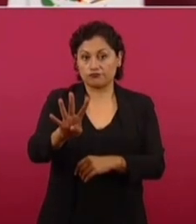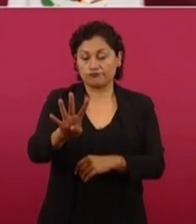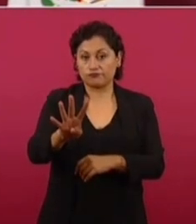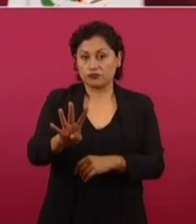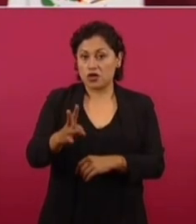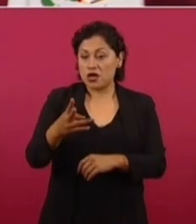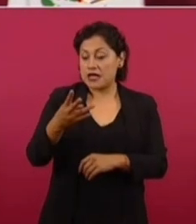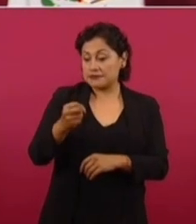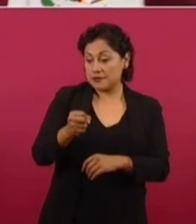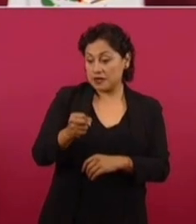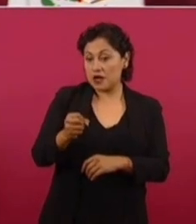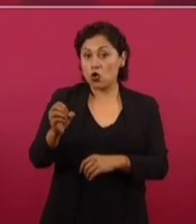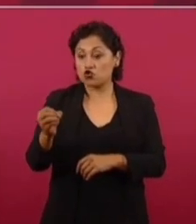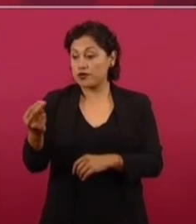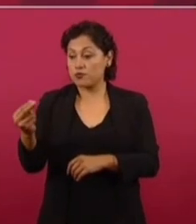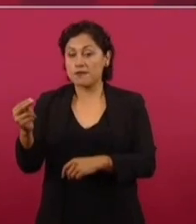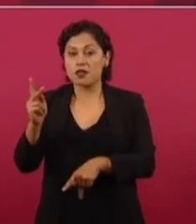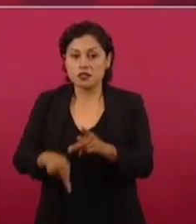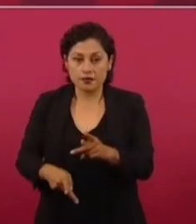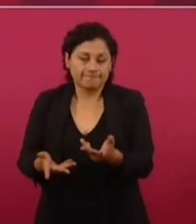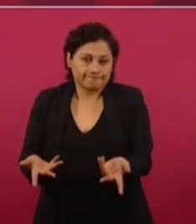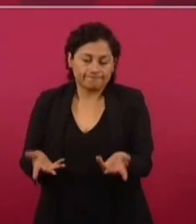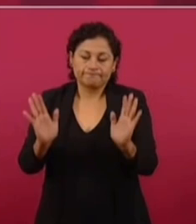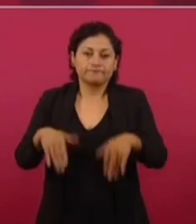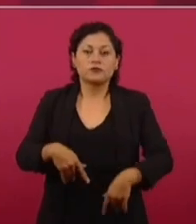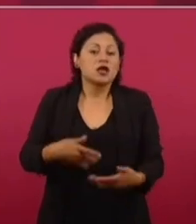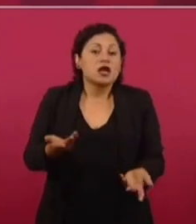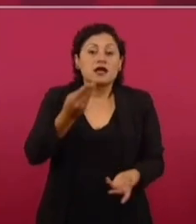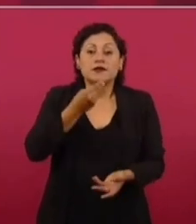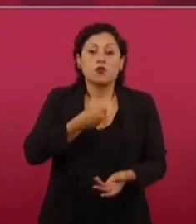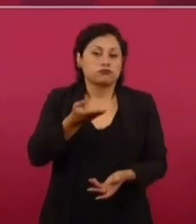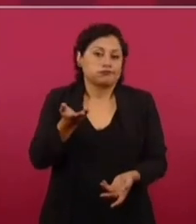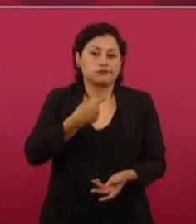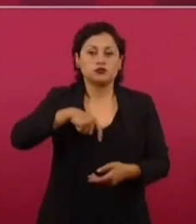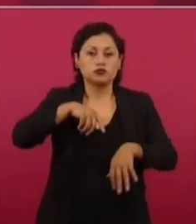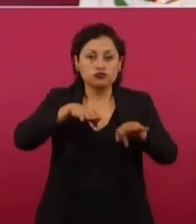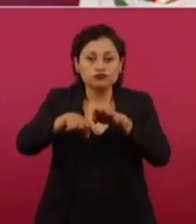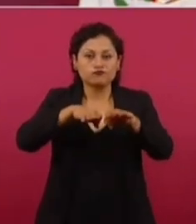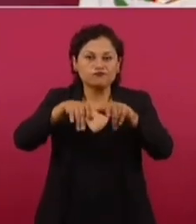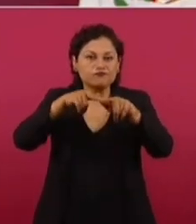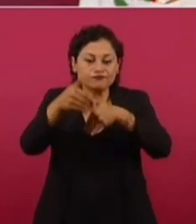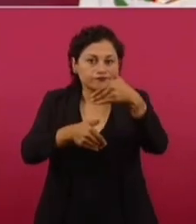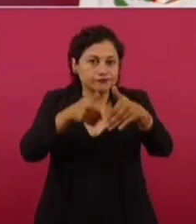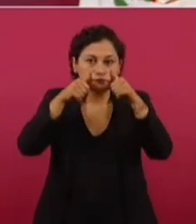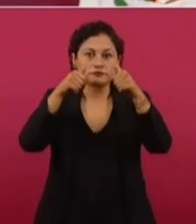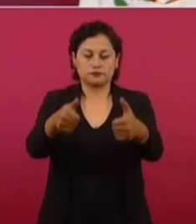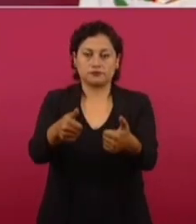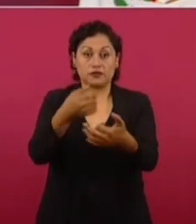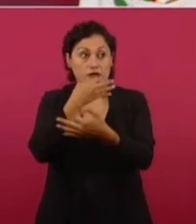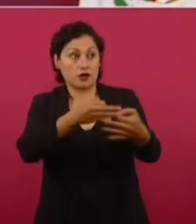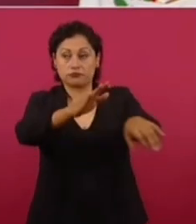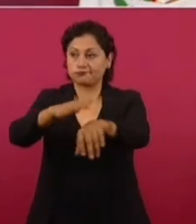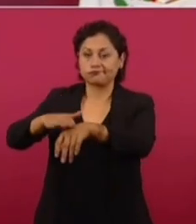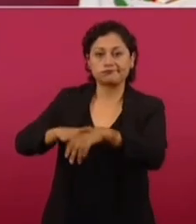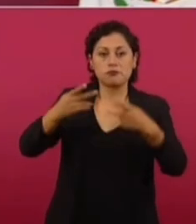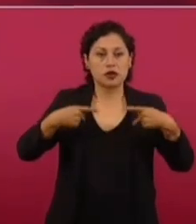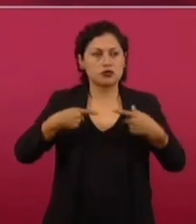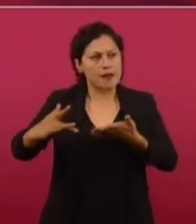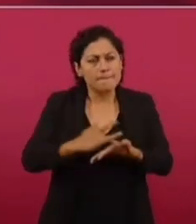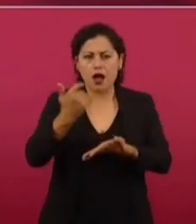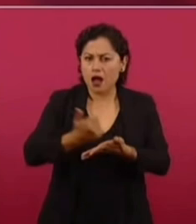meses. Pero bueno, tenemos que seguirnos aplicando y decirle a la gente que nos sigan ayudando como lo están haciendo,